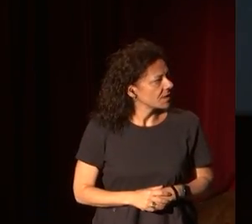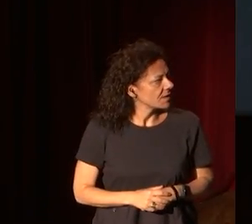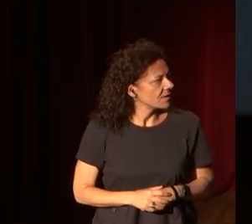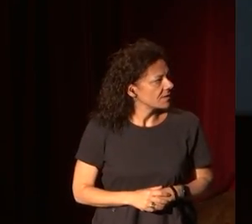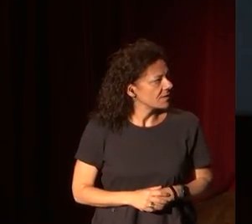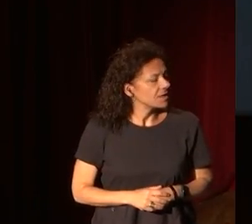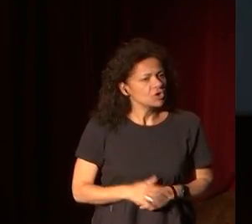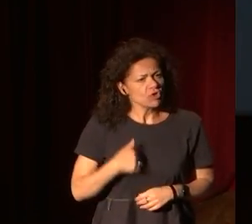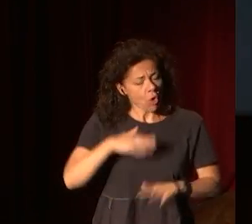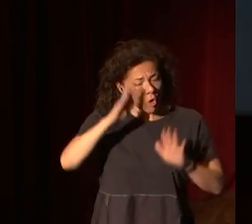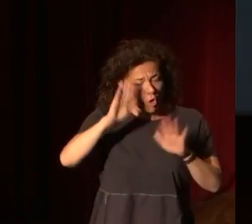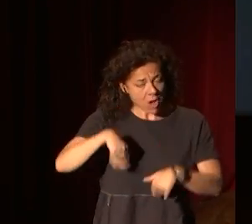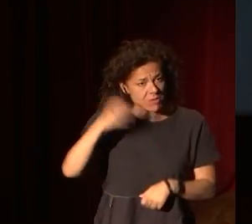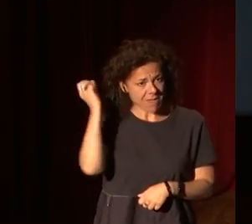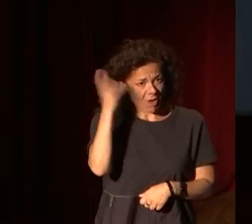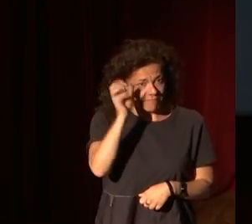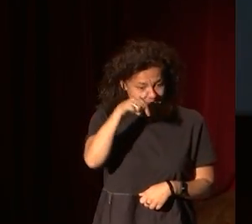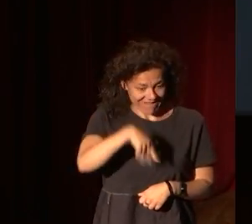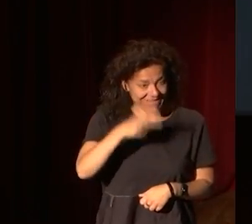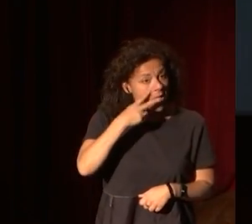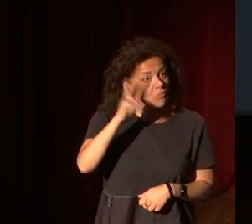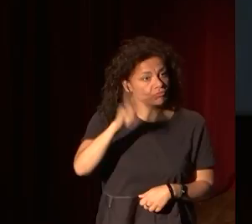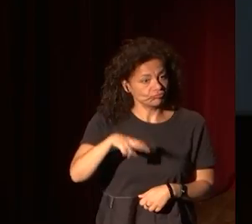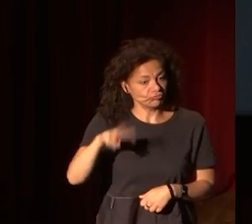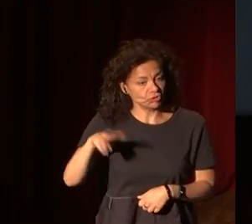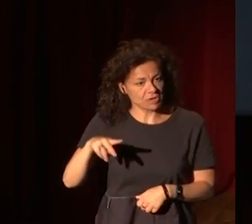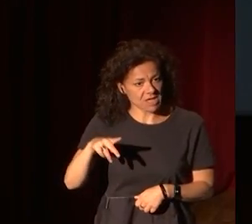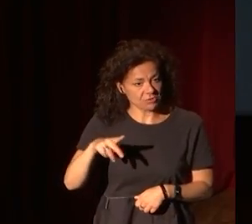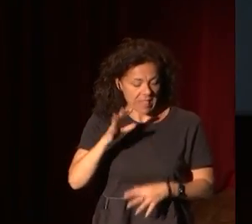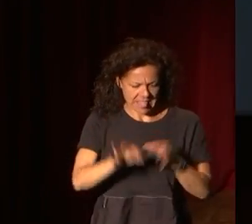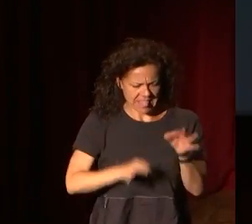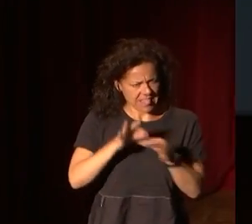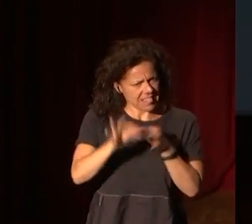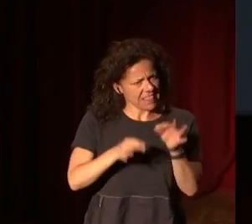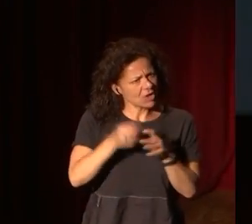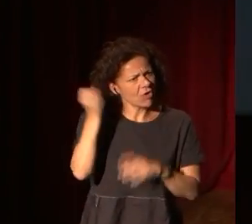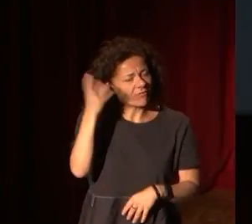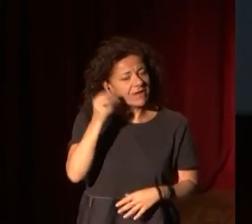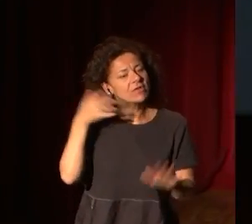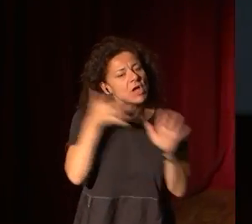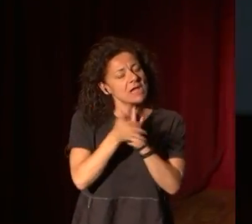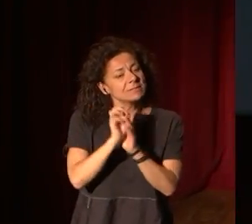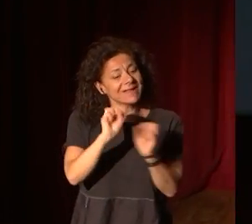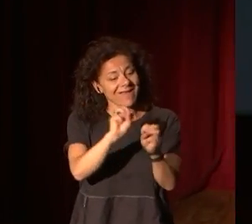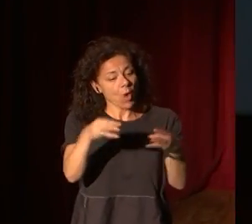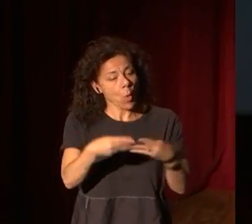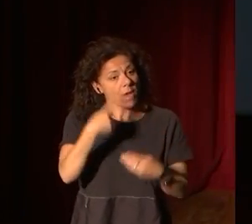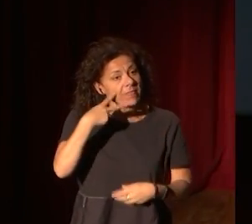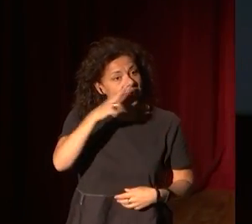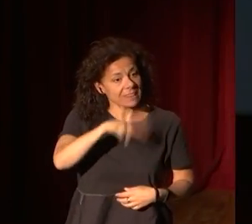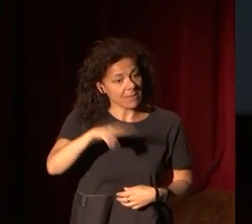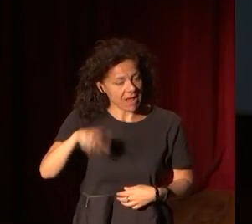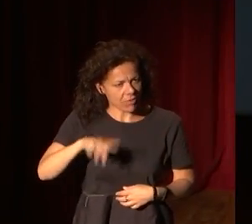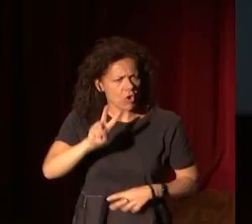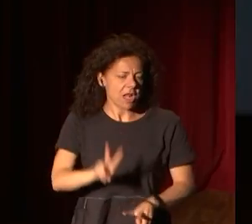La última vez que di una conferencia aquí en el museo, en el ciclo de conferencias, expliqué la web del Prado y la nueva